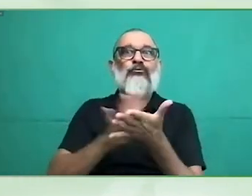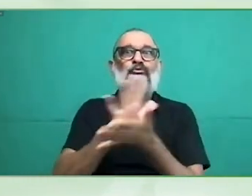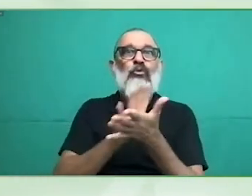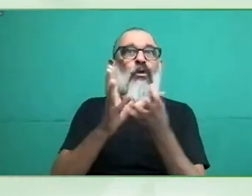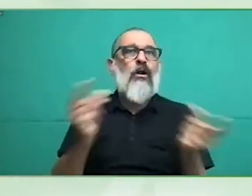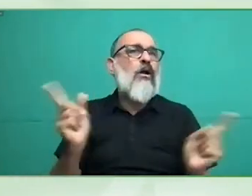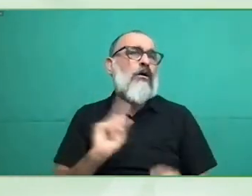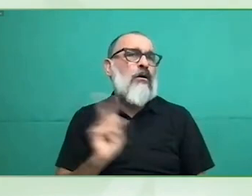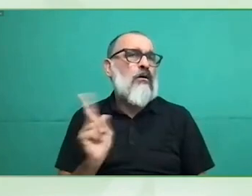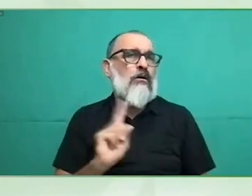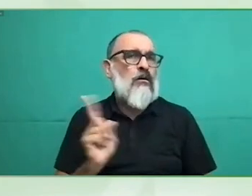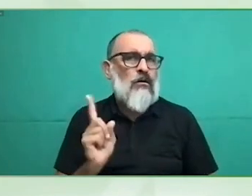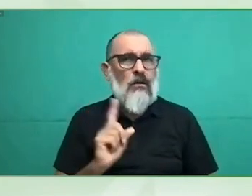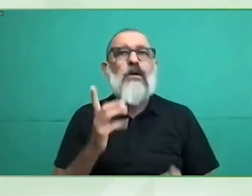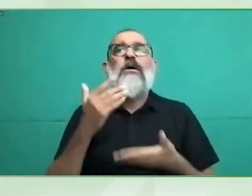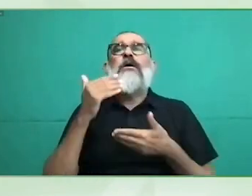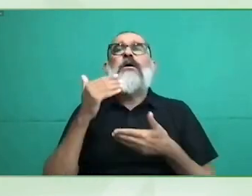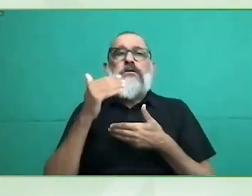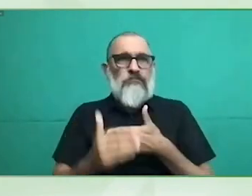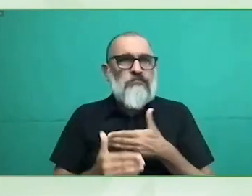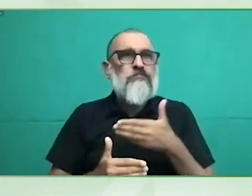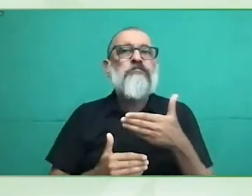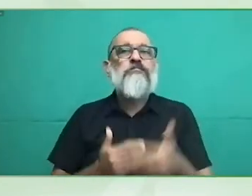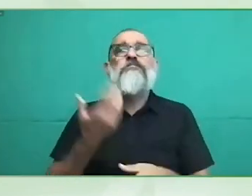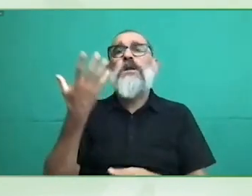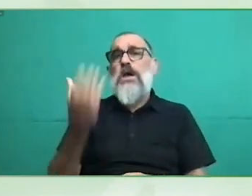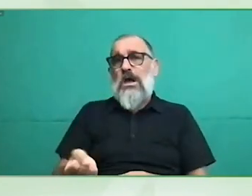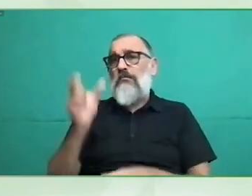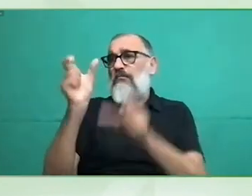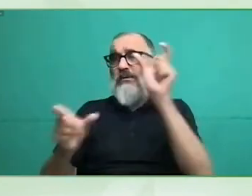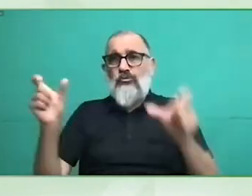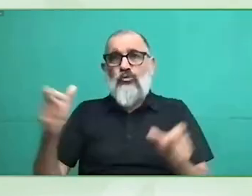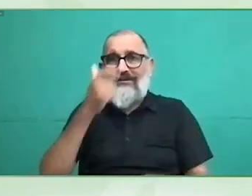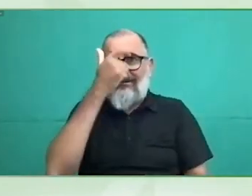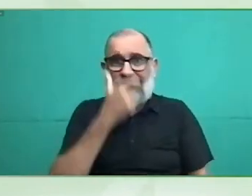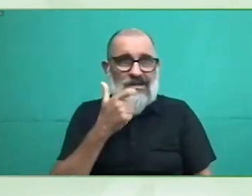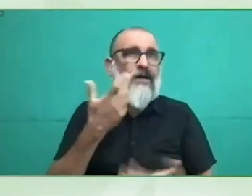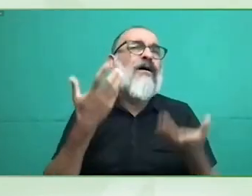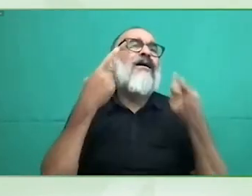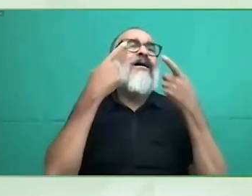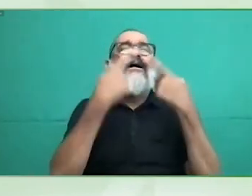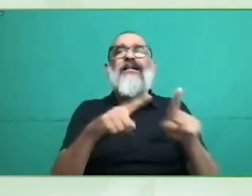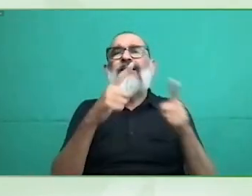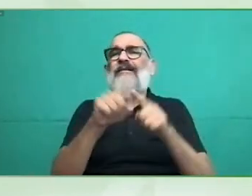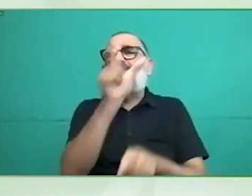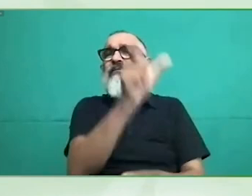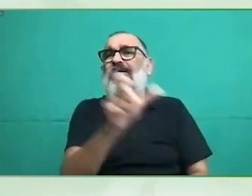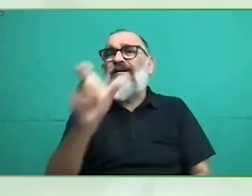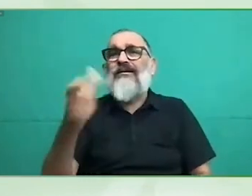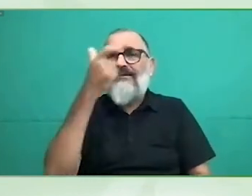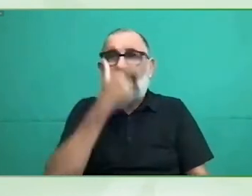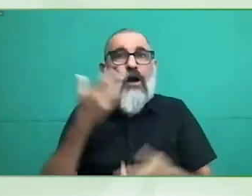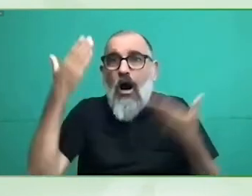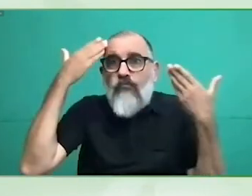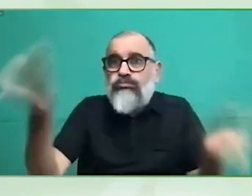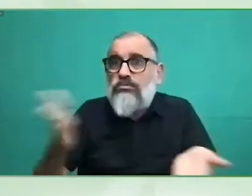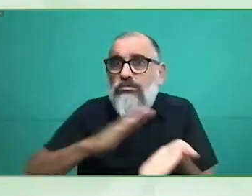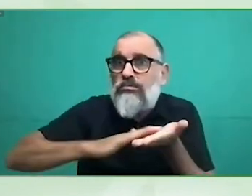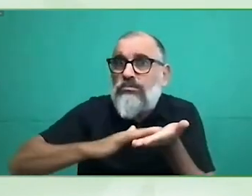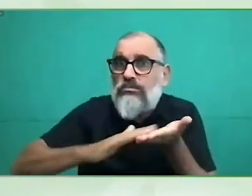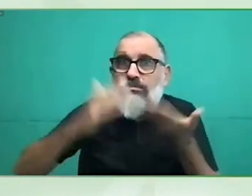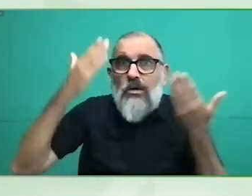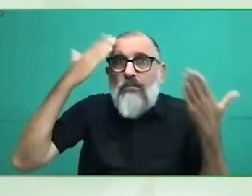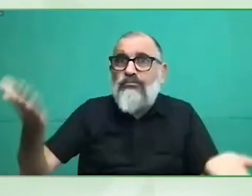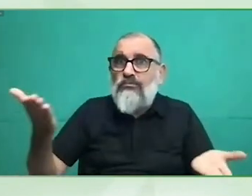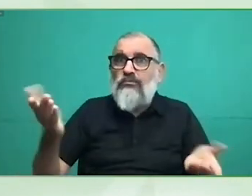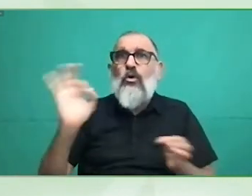eligiendo la papeleta correcta y luego también hay muchas personas que si bien no son ciegas y tienen algo